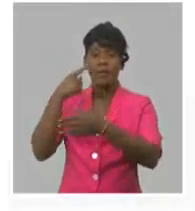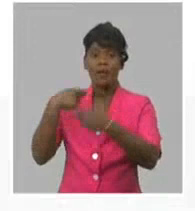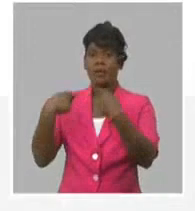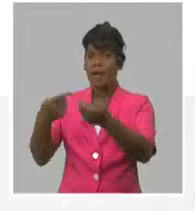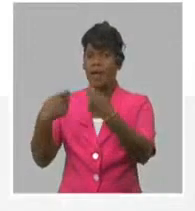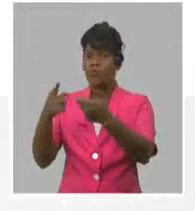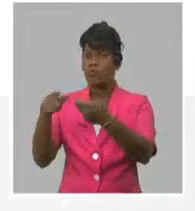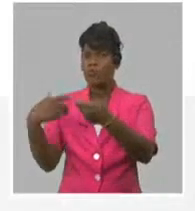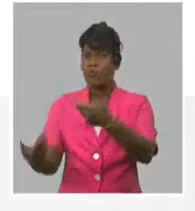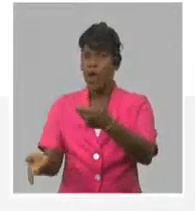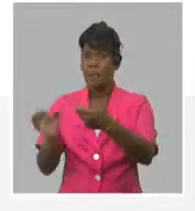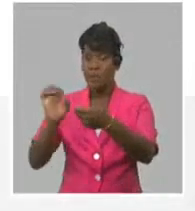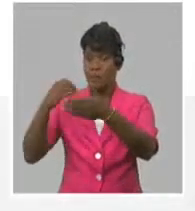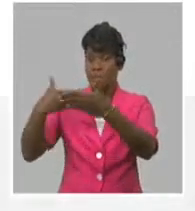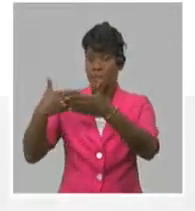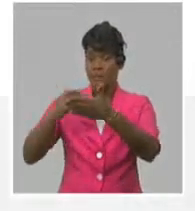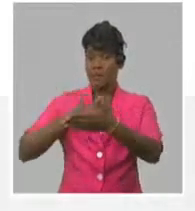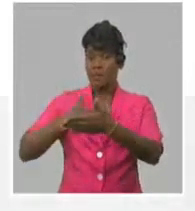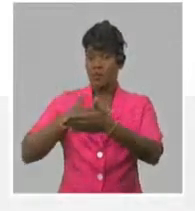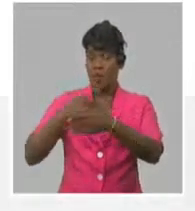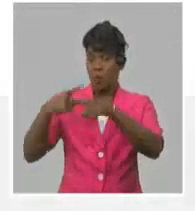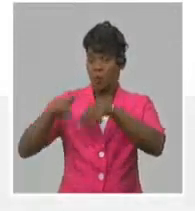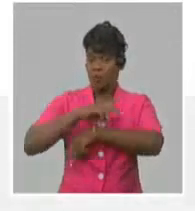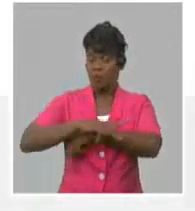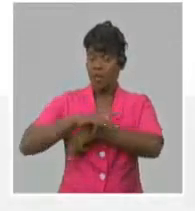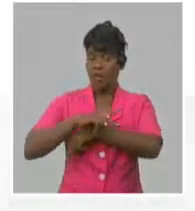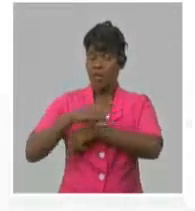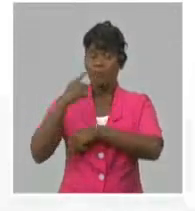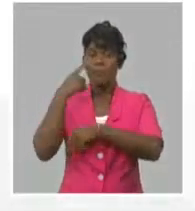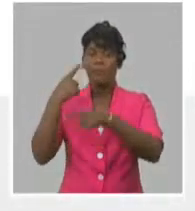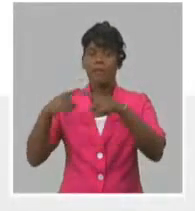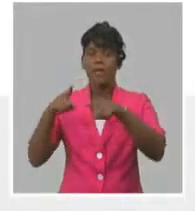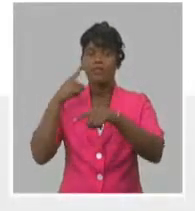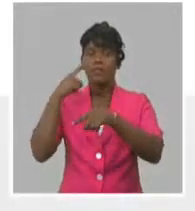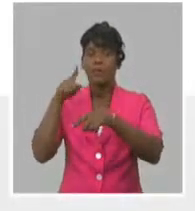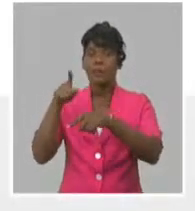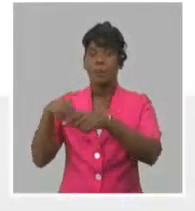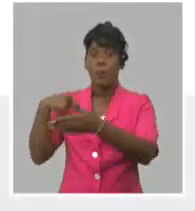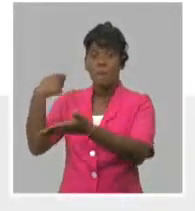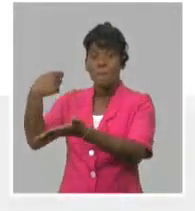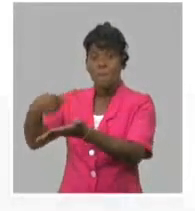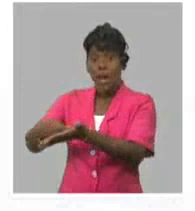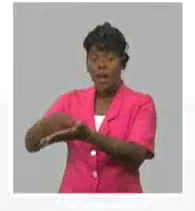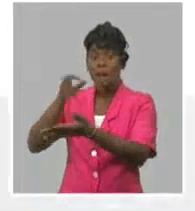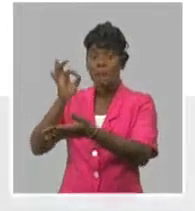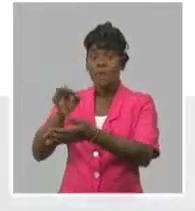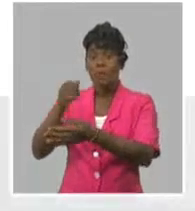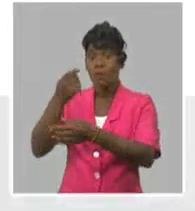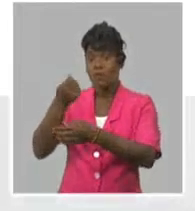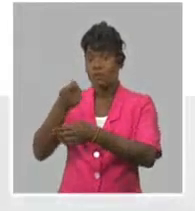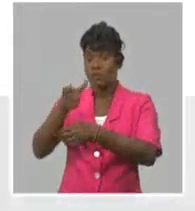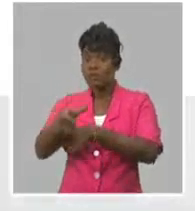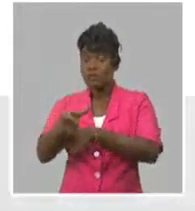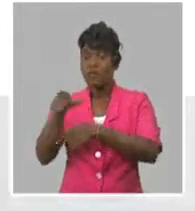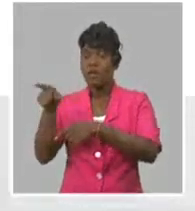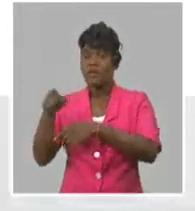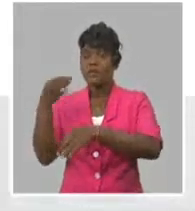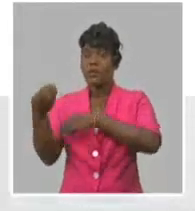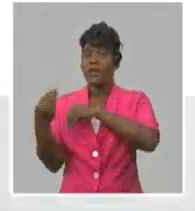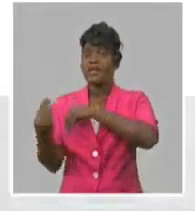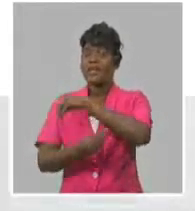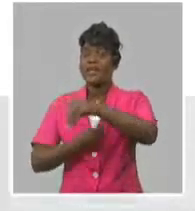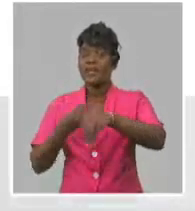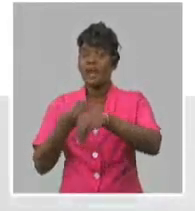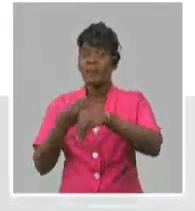y cuando tú quieras hacer ficha costo país, es lo que la empresa paga en moneda nacional, hacerle un cálculo en dólar, expresarlo en dólar, y